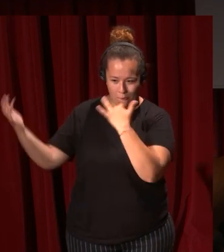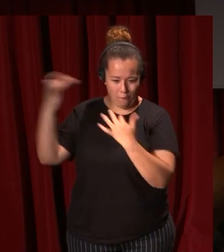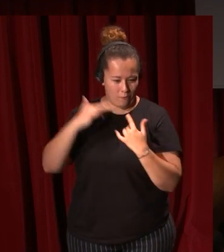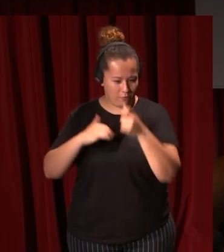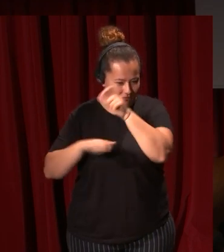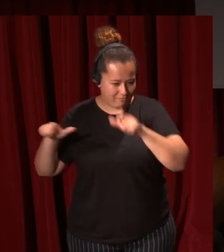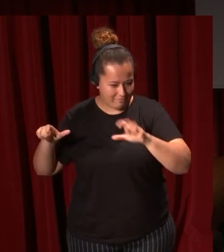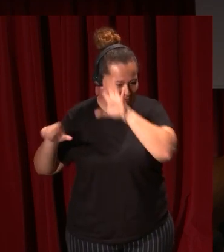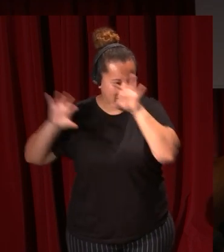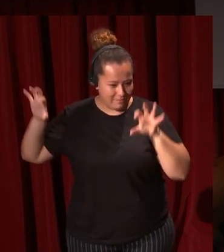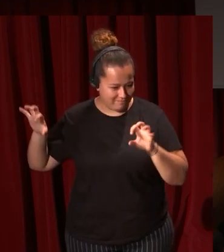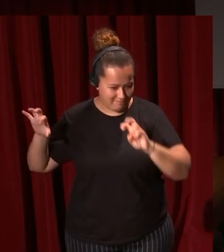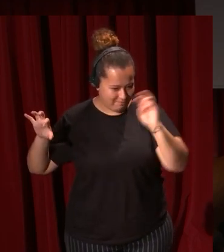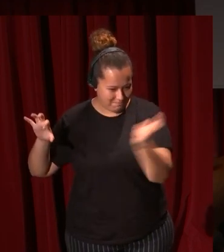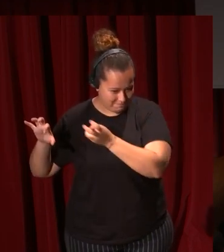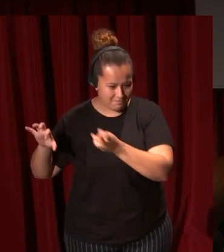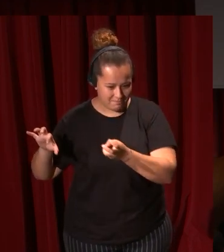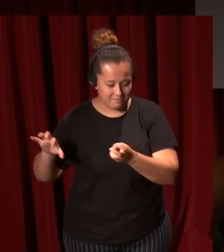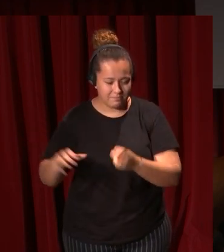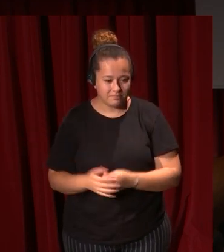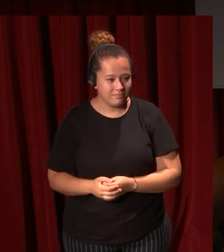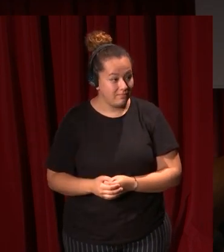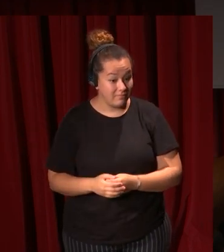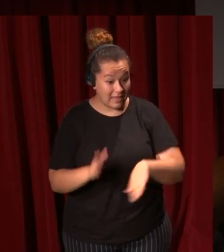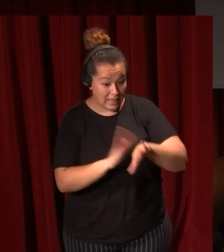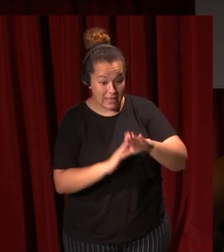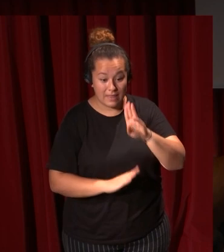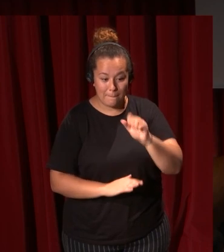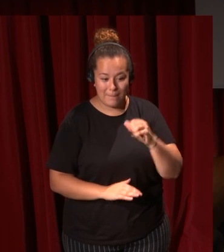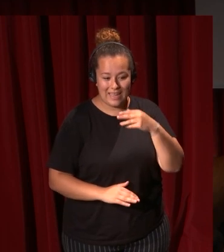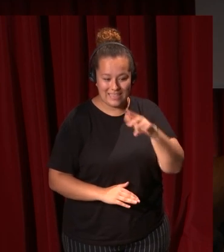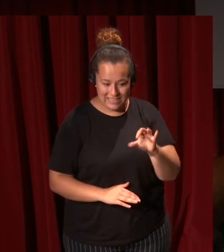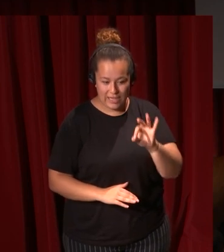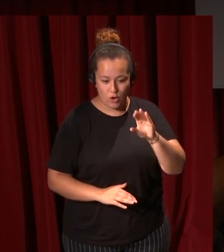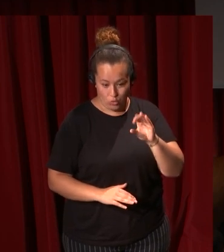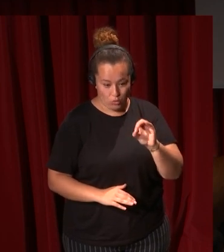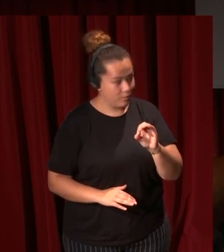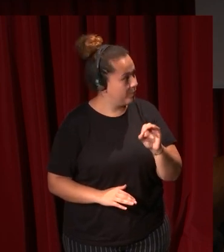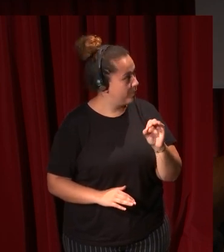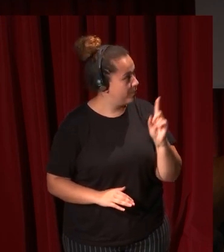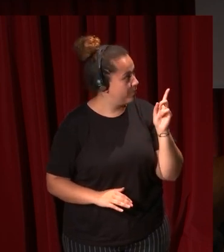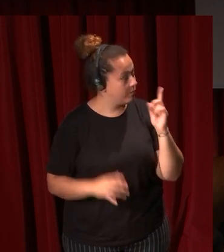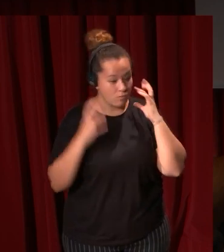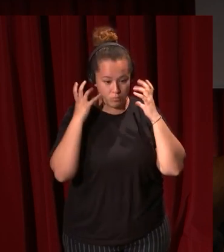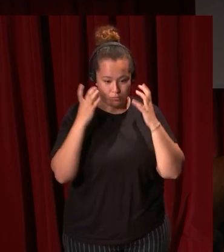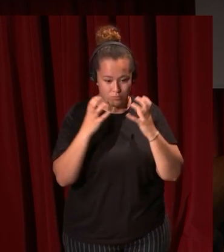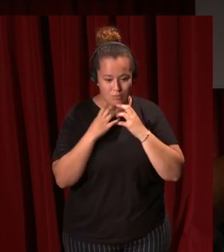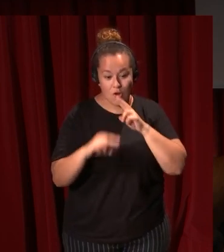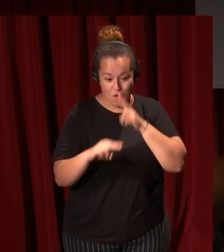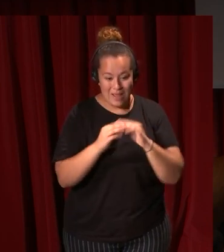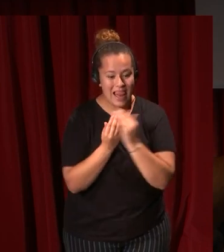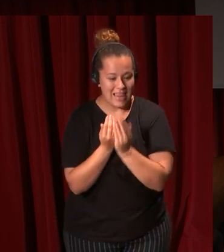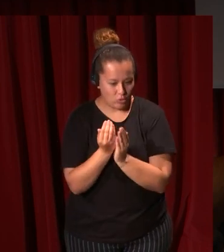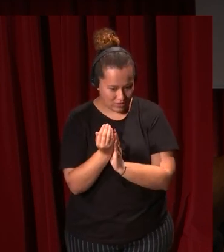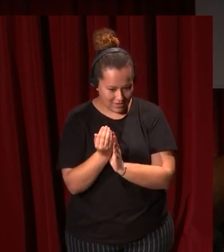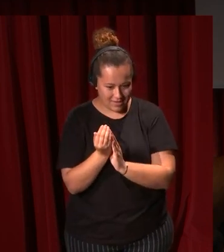de la élite europea de aquel momento. la izquierda Pacheco con un cuello que los entendidos en la materia llaman de lechuguilla